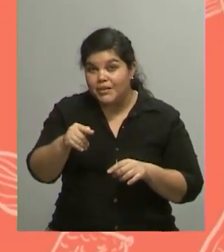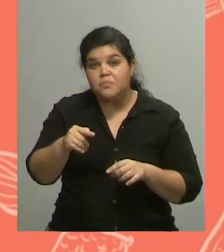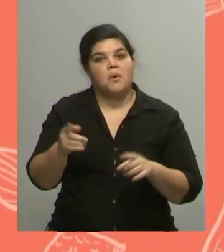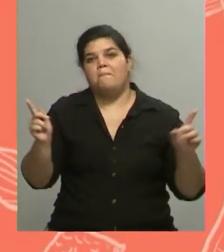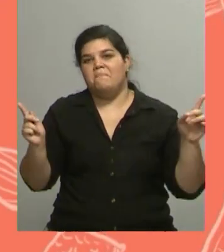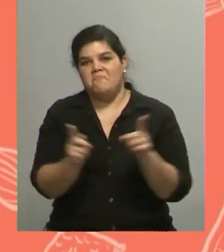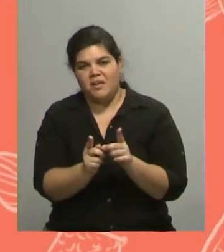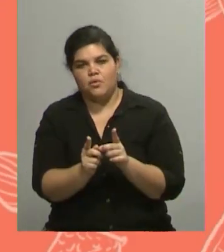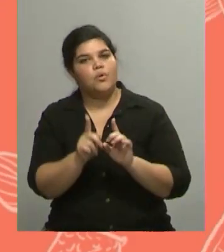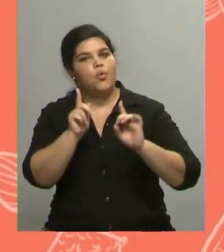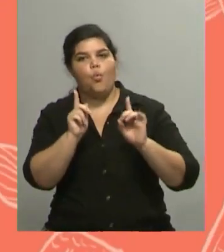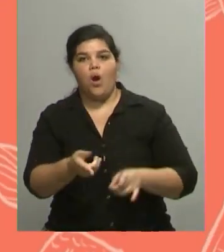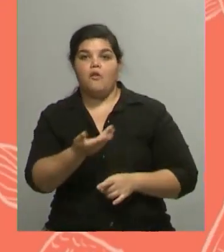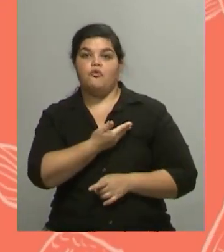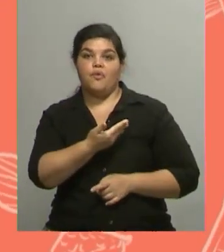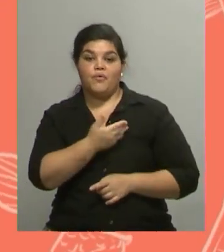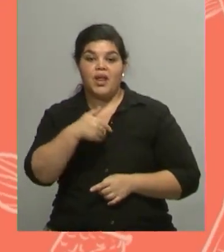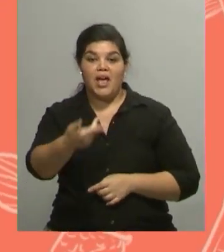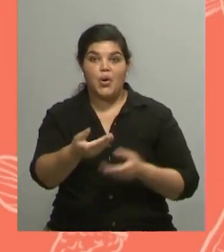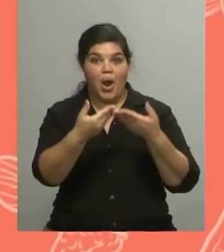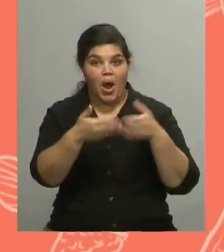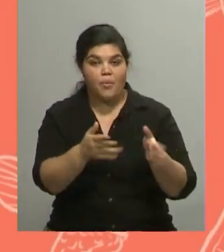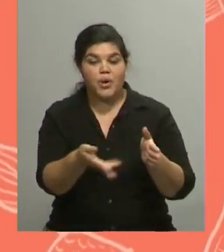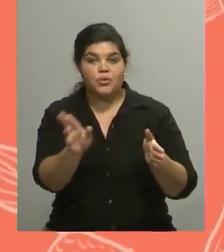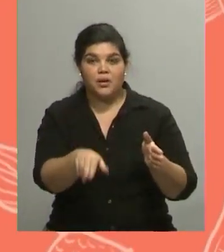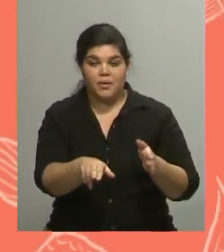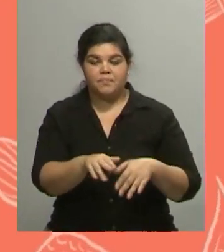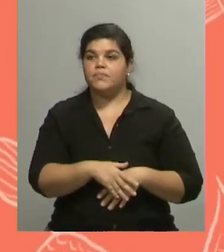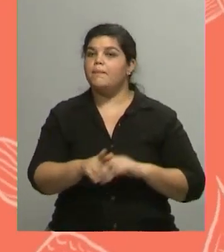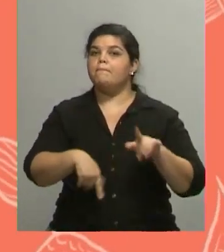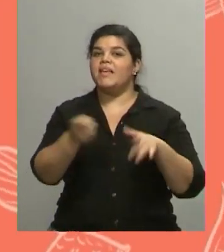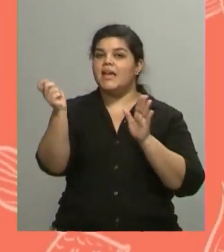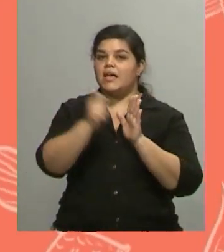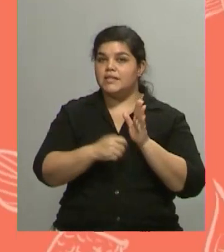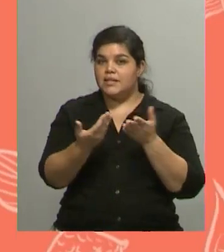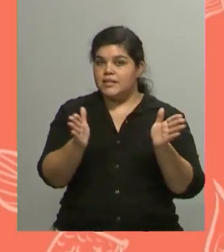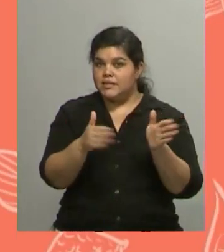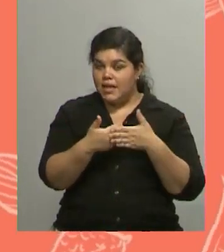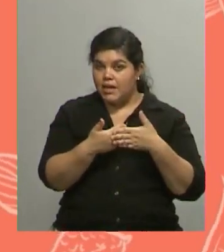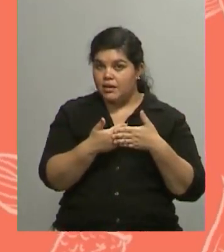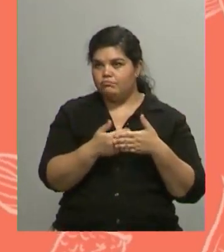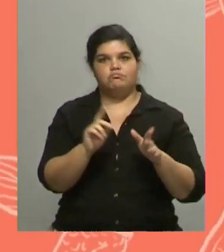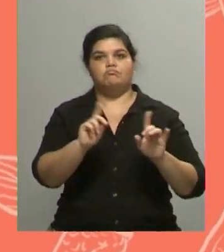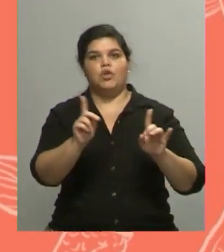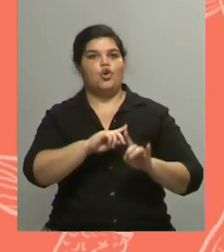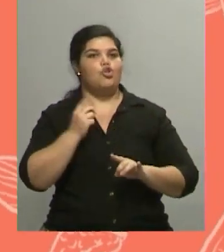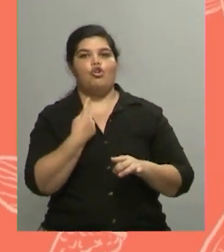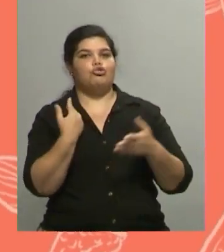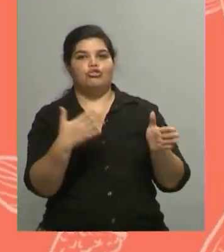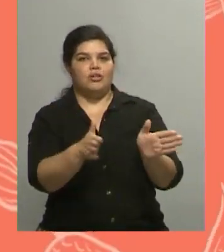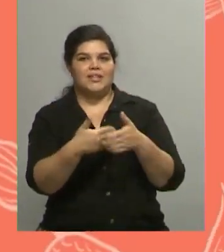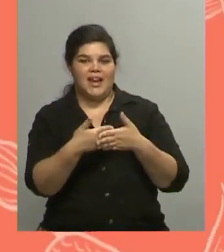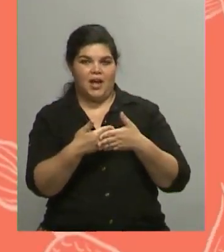a partir de febrero, desde las 8 ¿Mañana cerrarían la inscripción para lo que sería...? No, cerramos nosotros la inscripción porque